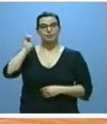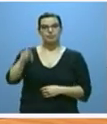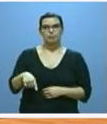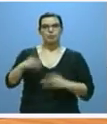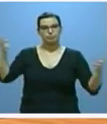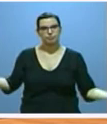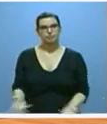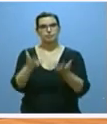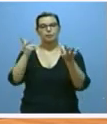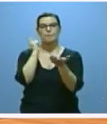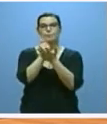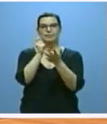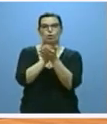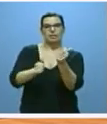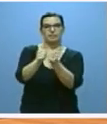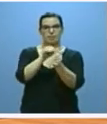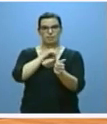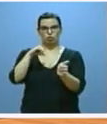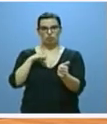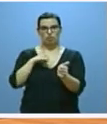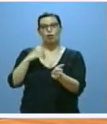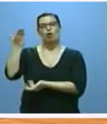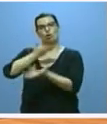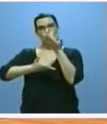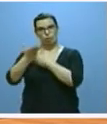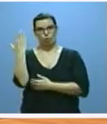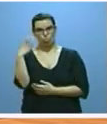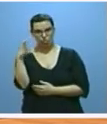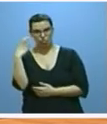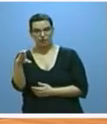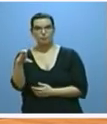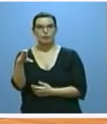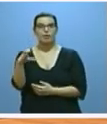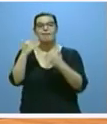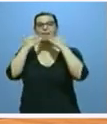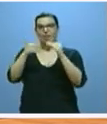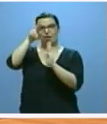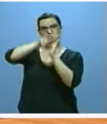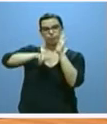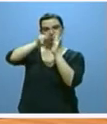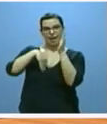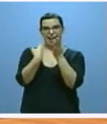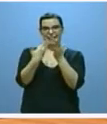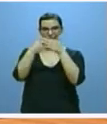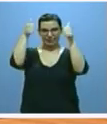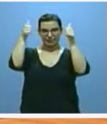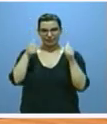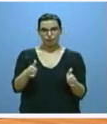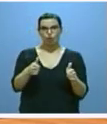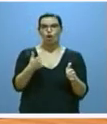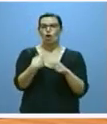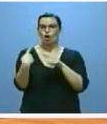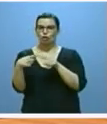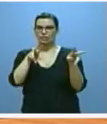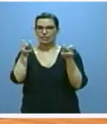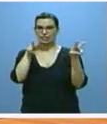impulso a la prestación de asistencia personal en colaboración con el CERMI mediante la regulación de su acreditación y otras novedades